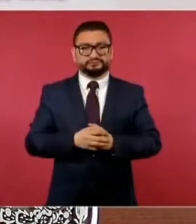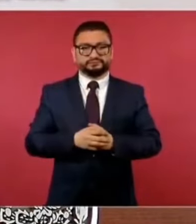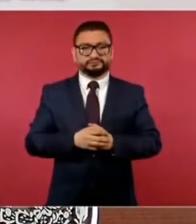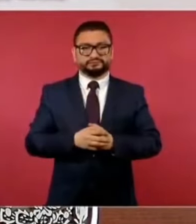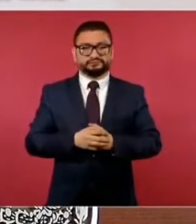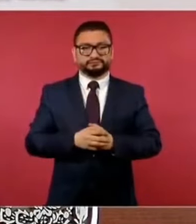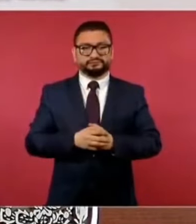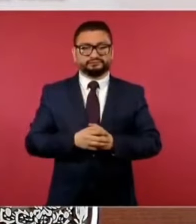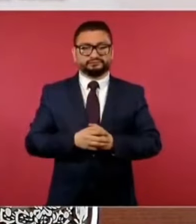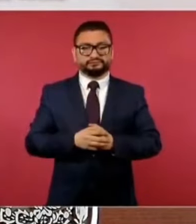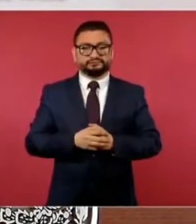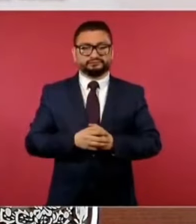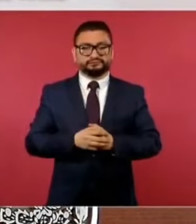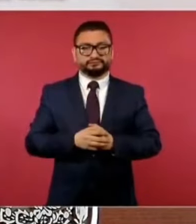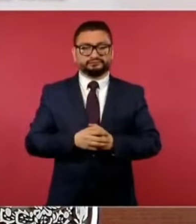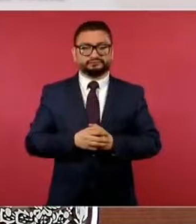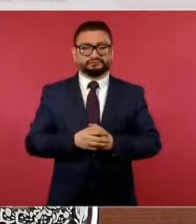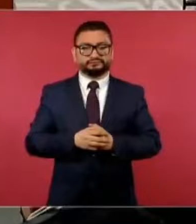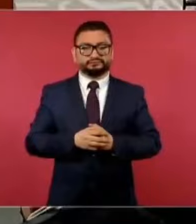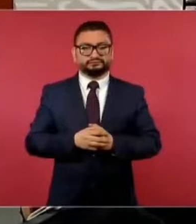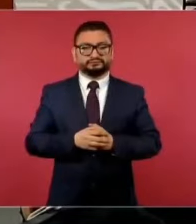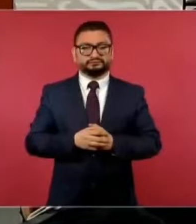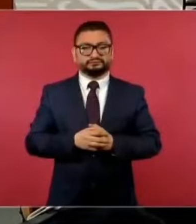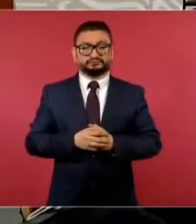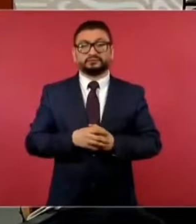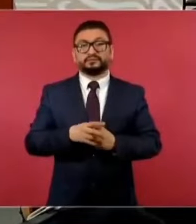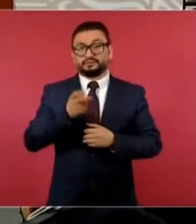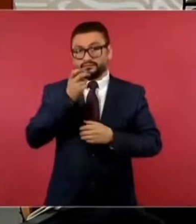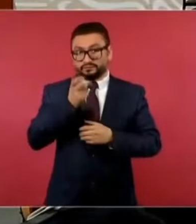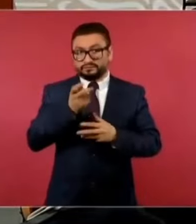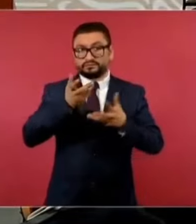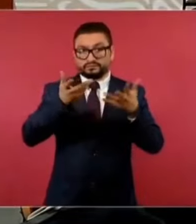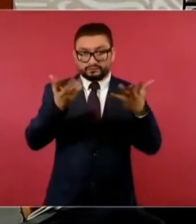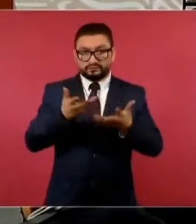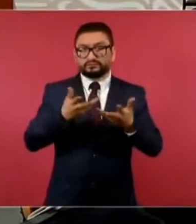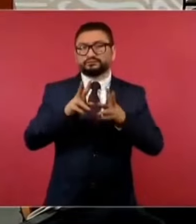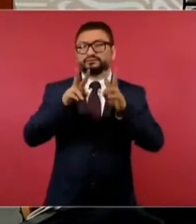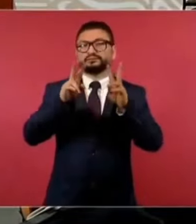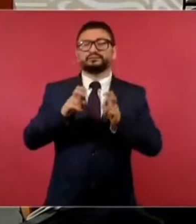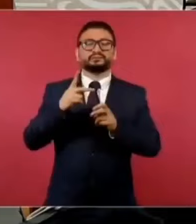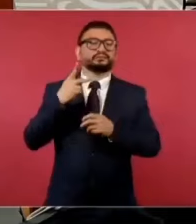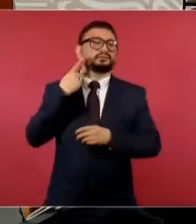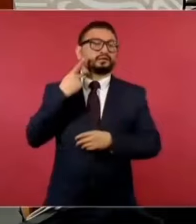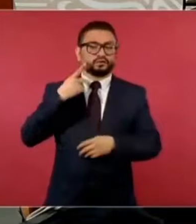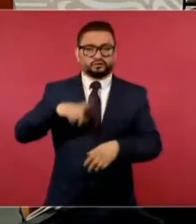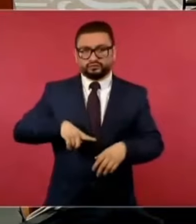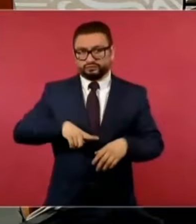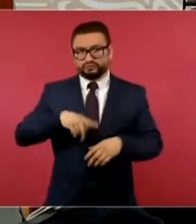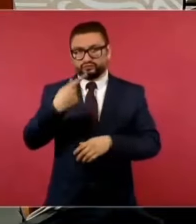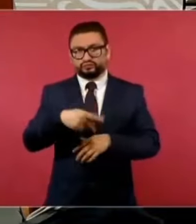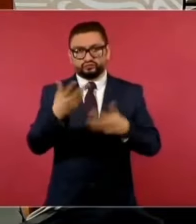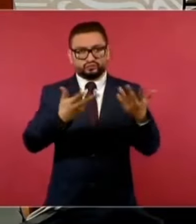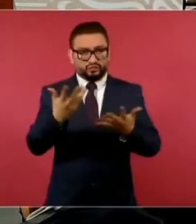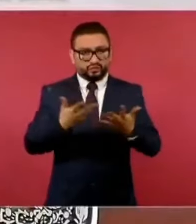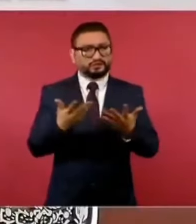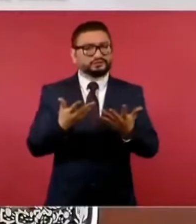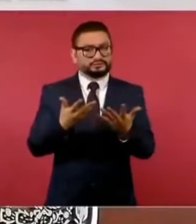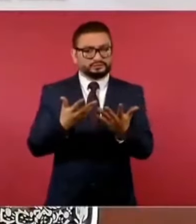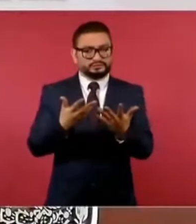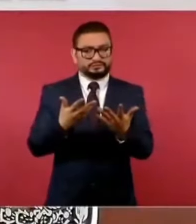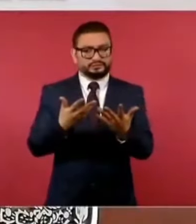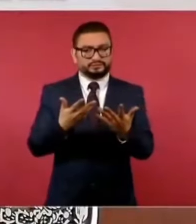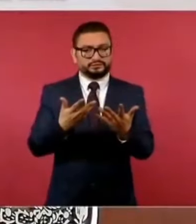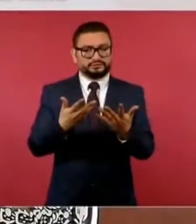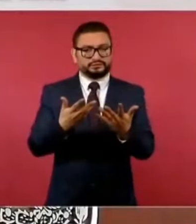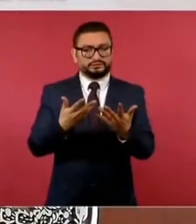Y el hecho que haya sido así, que la política del gobierno no lucha contra